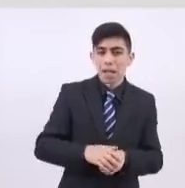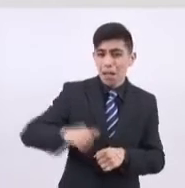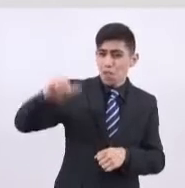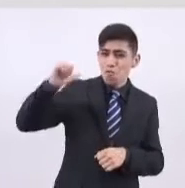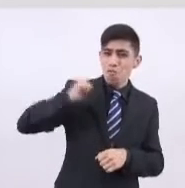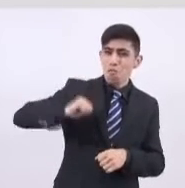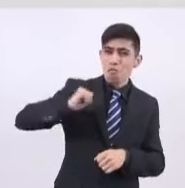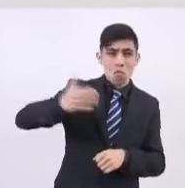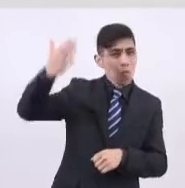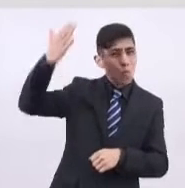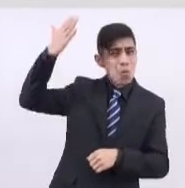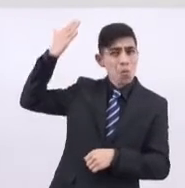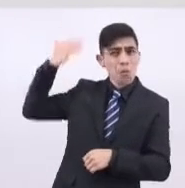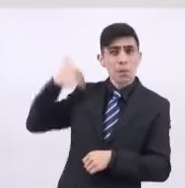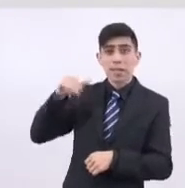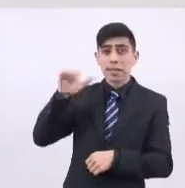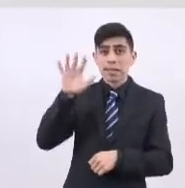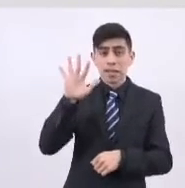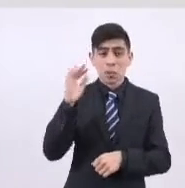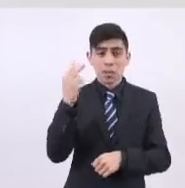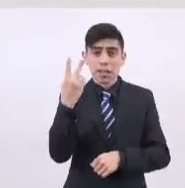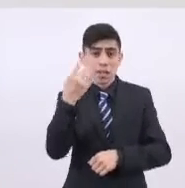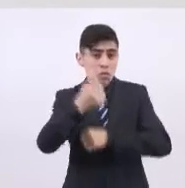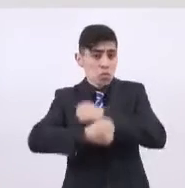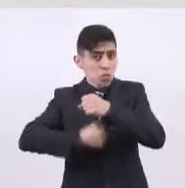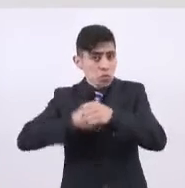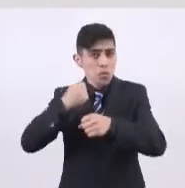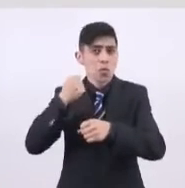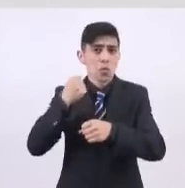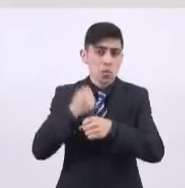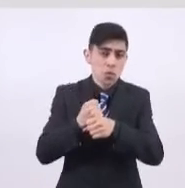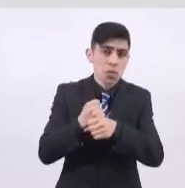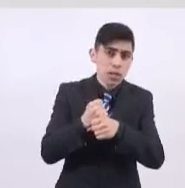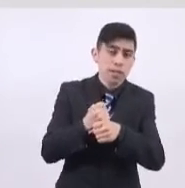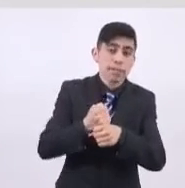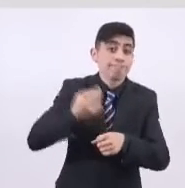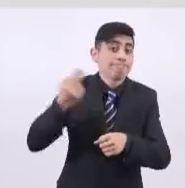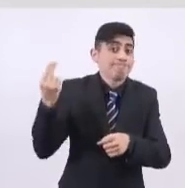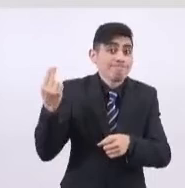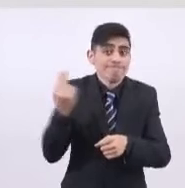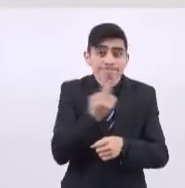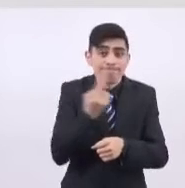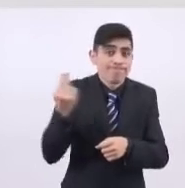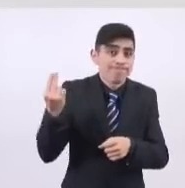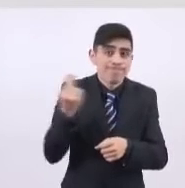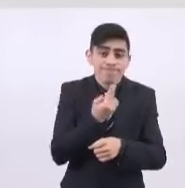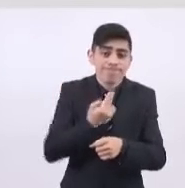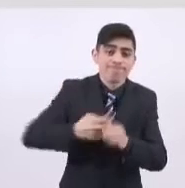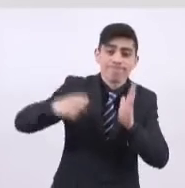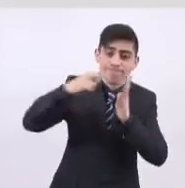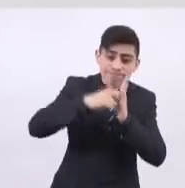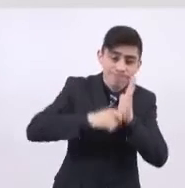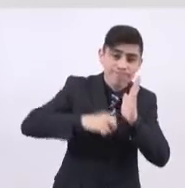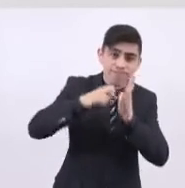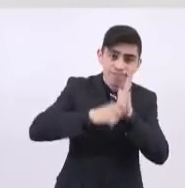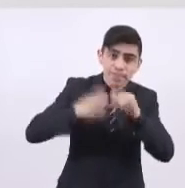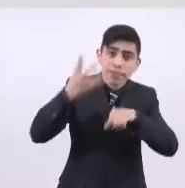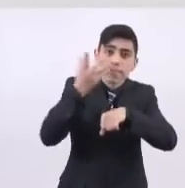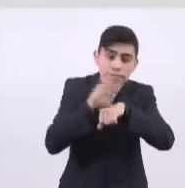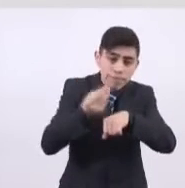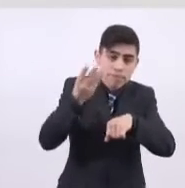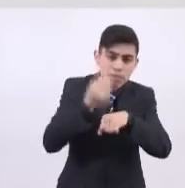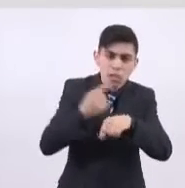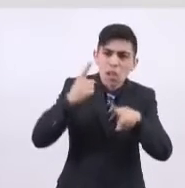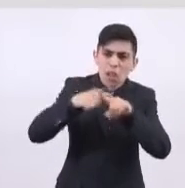antigua con 52 años de servicio y se hace apremiante la renovación de vías, trenes, sistemas de señalización,